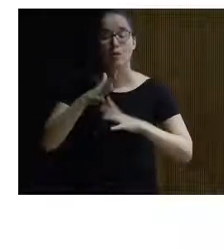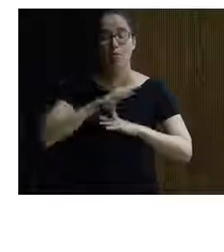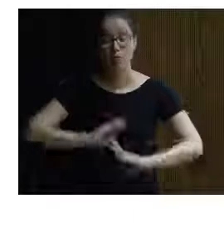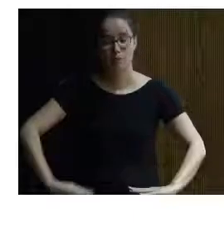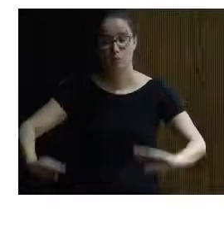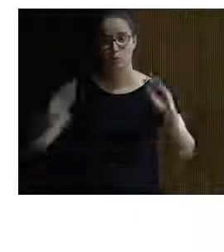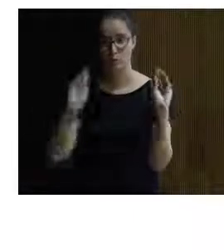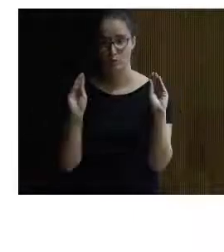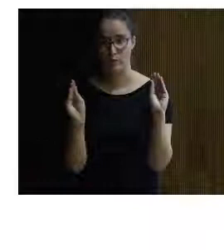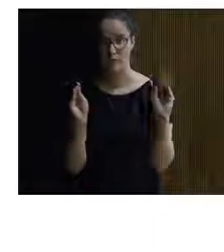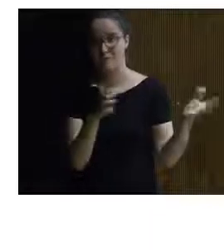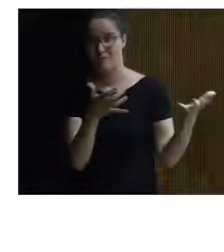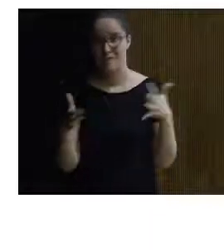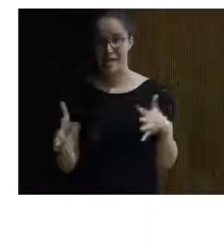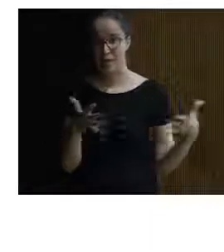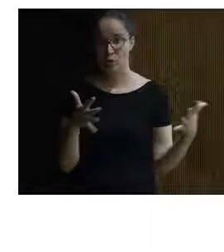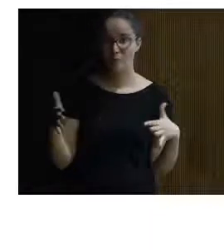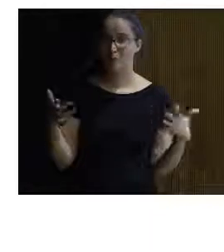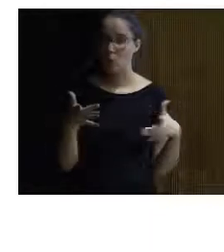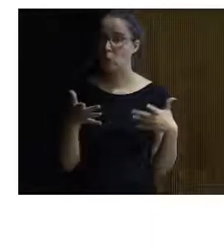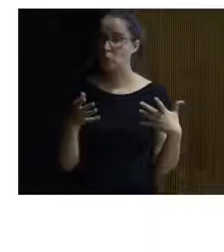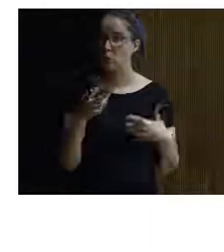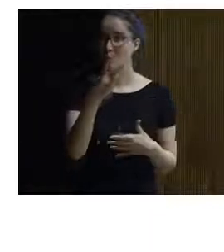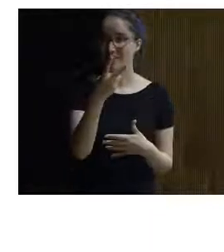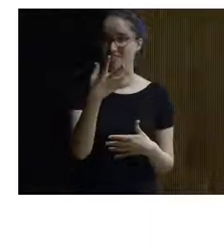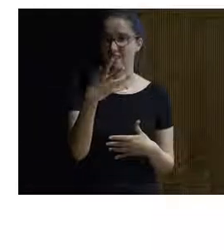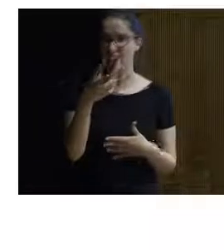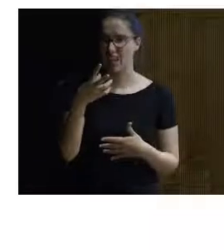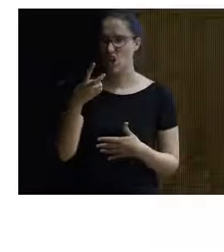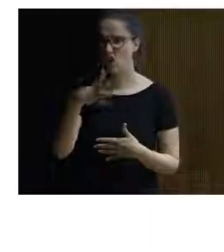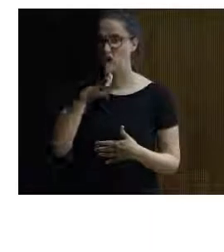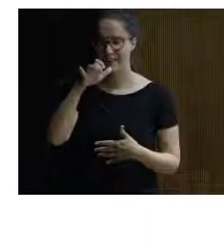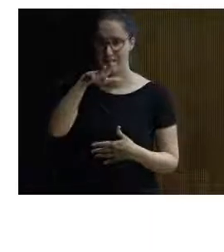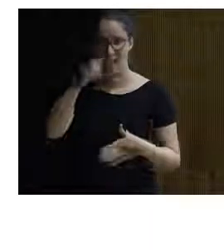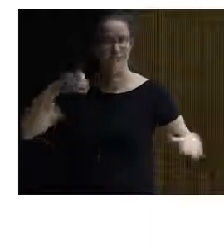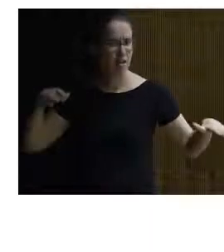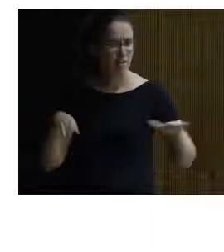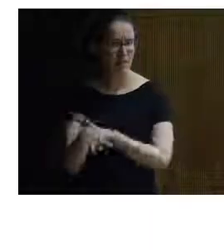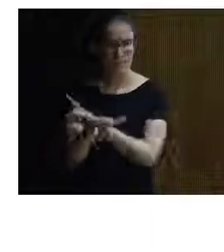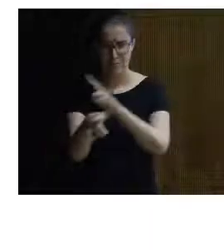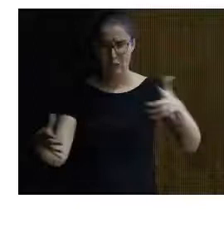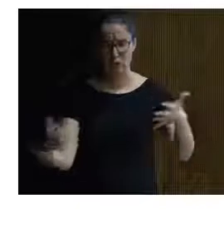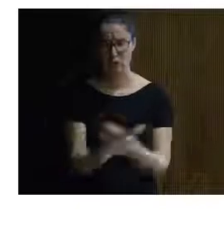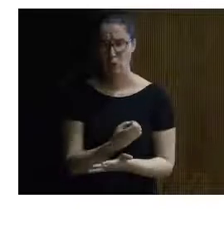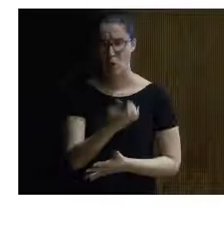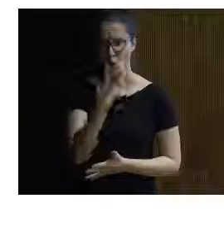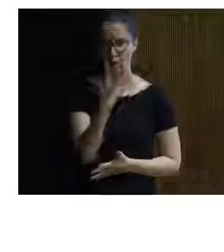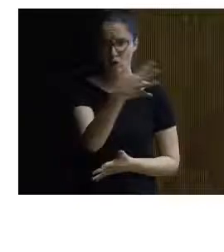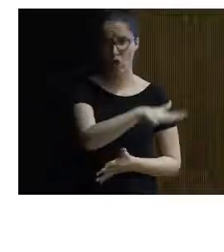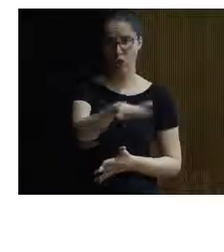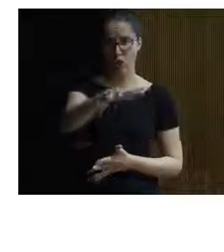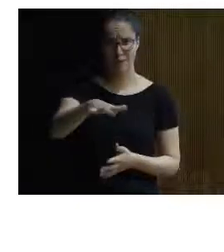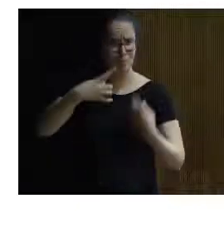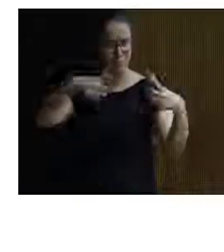pues aproximadamente tiene una extensión de unas 25 hectáreas accesibles a todo tipo de públicos con cuatro zonas claramente